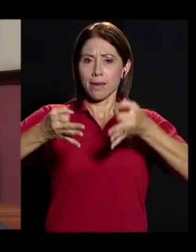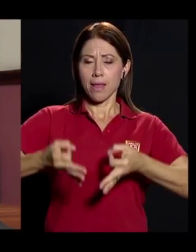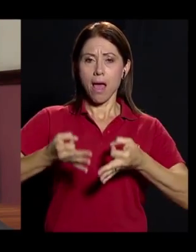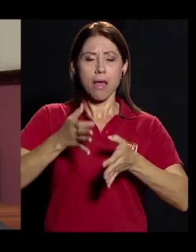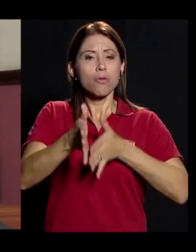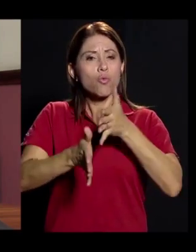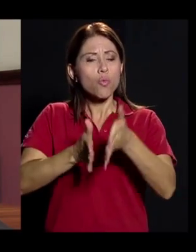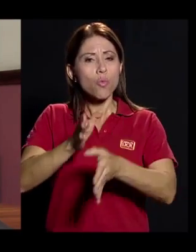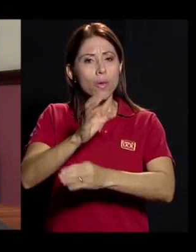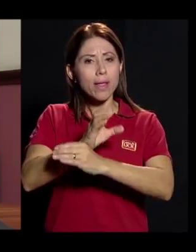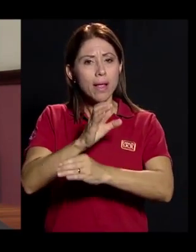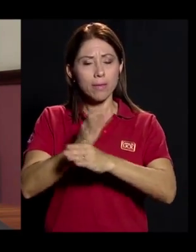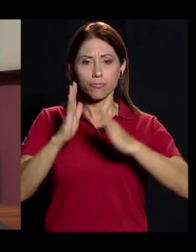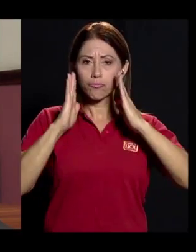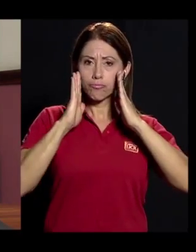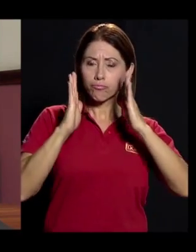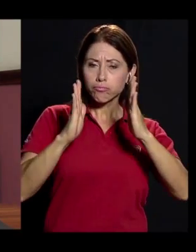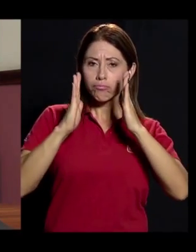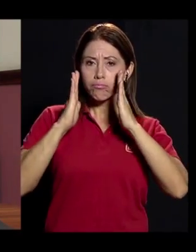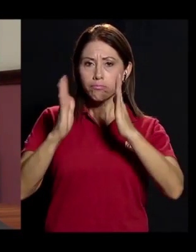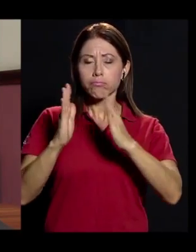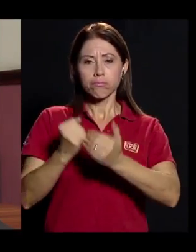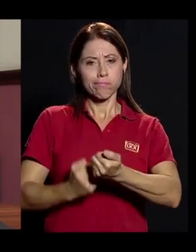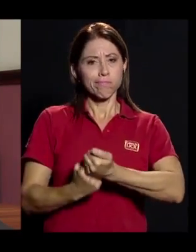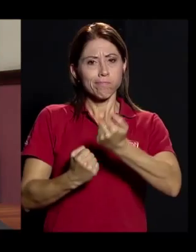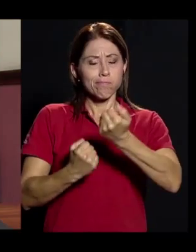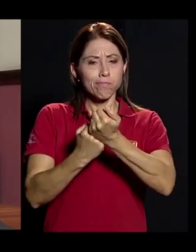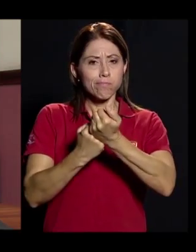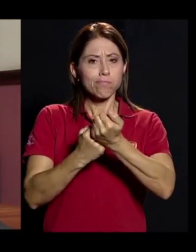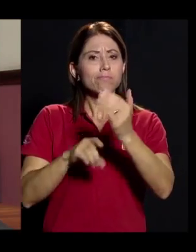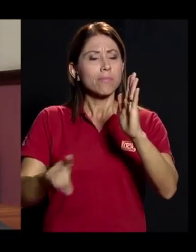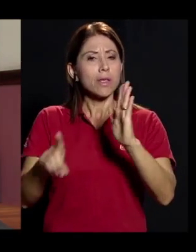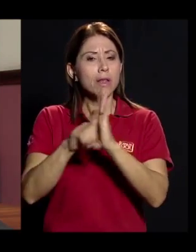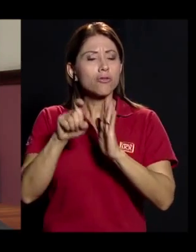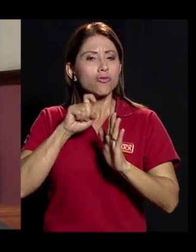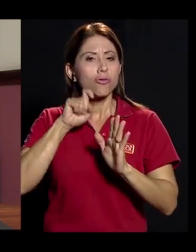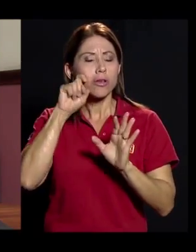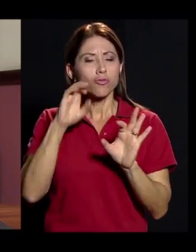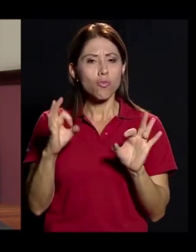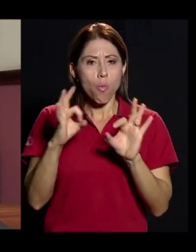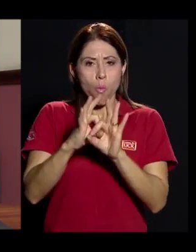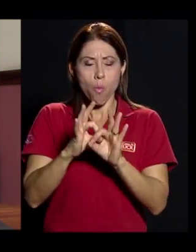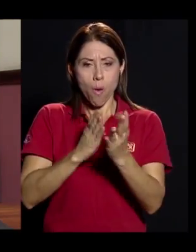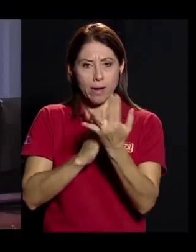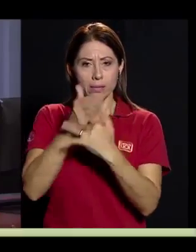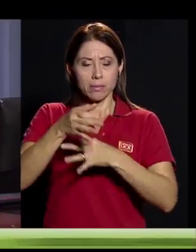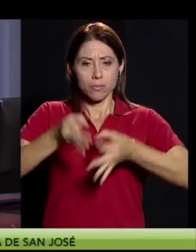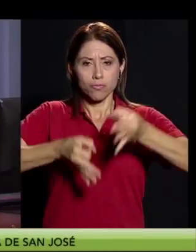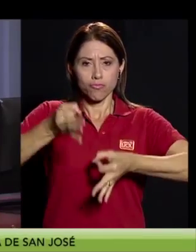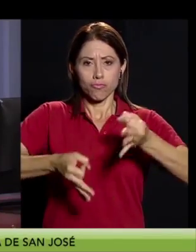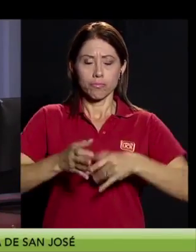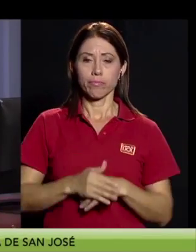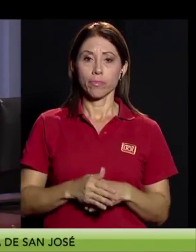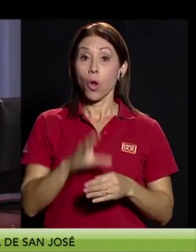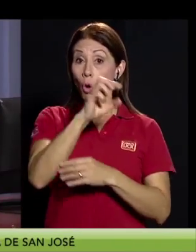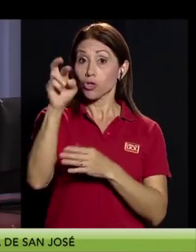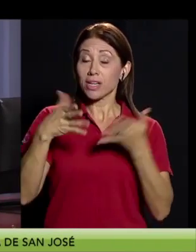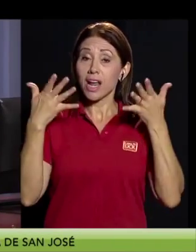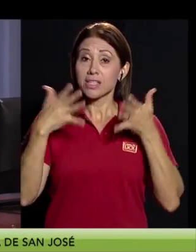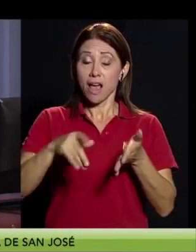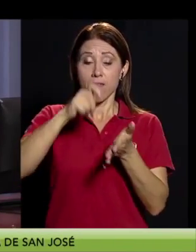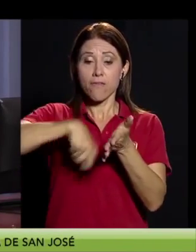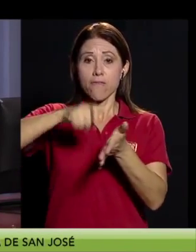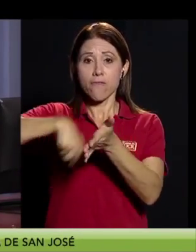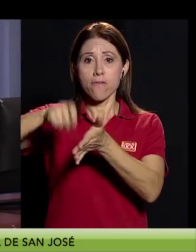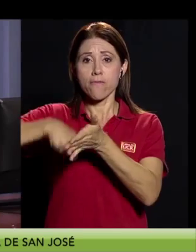al cuidado, a la atención, al apoyo a los derechos sexuales, al acceso a la justicia. Costa Rica ha firmado